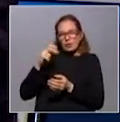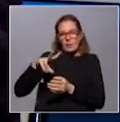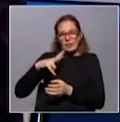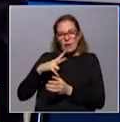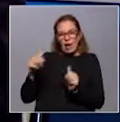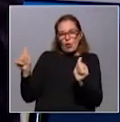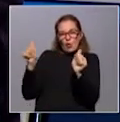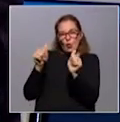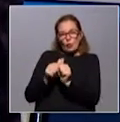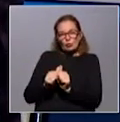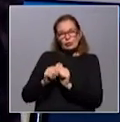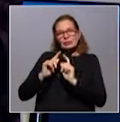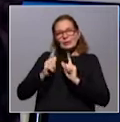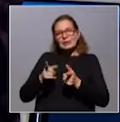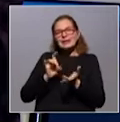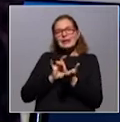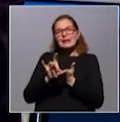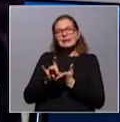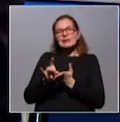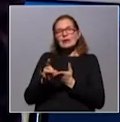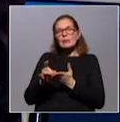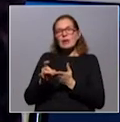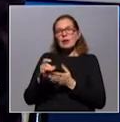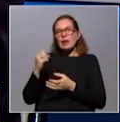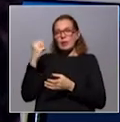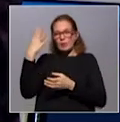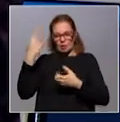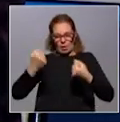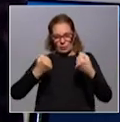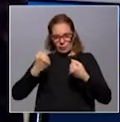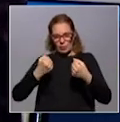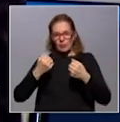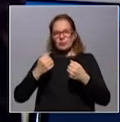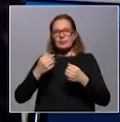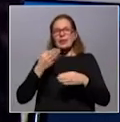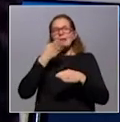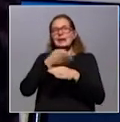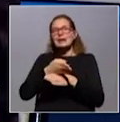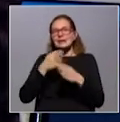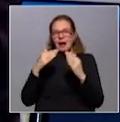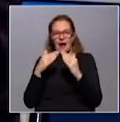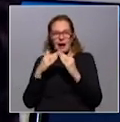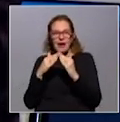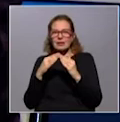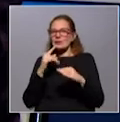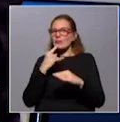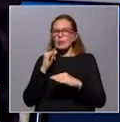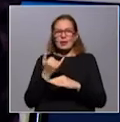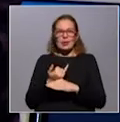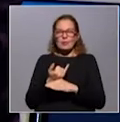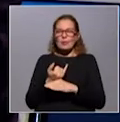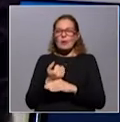privados, pero además también este sistema de unidades móviles, de atención a domicilio, para, digamos,